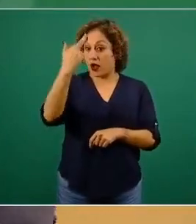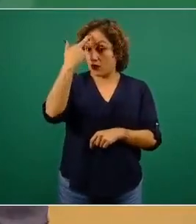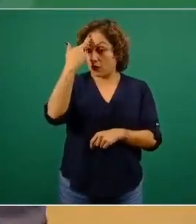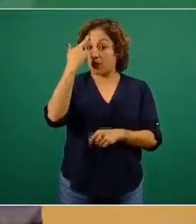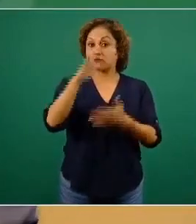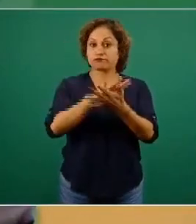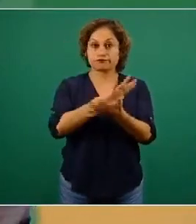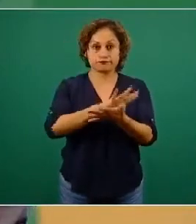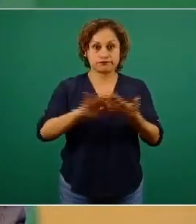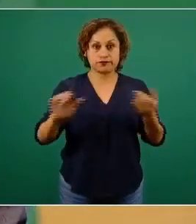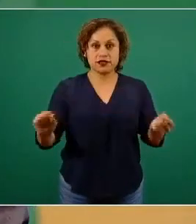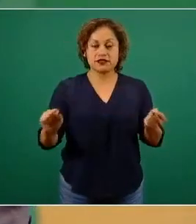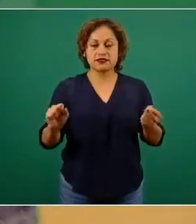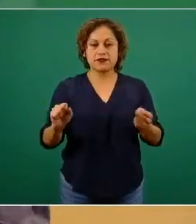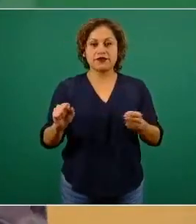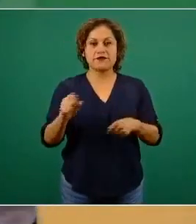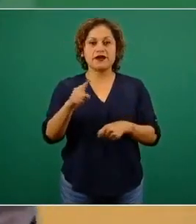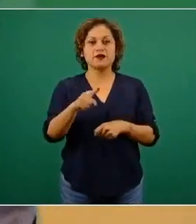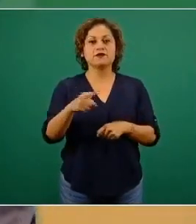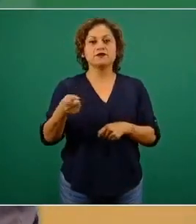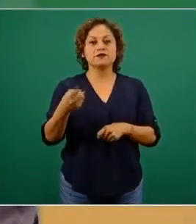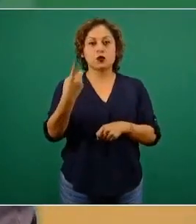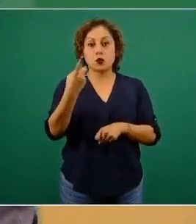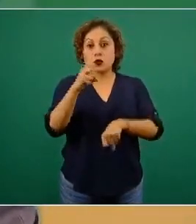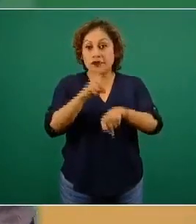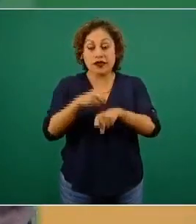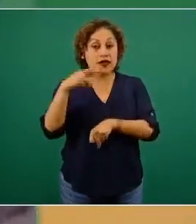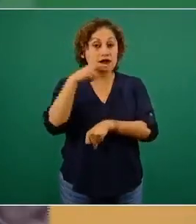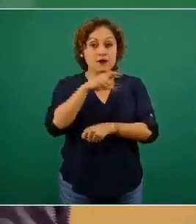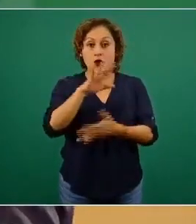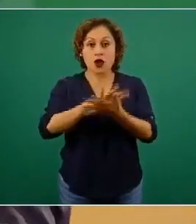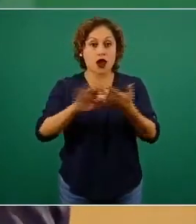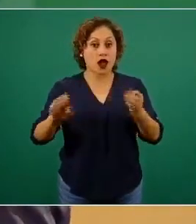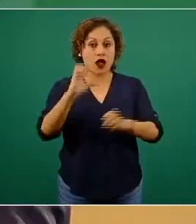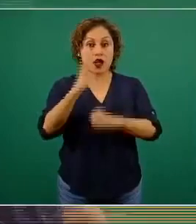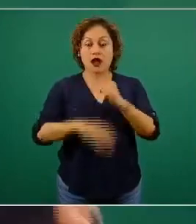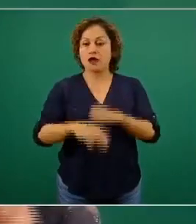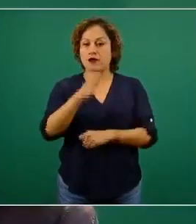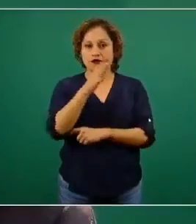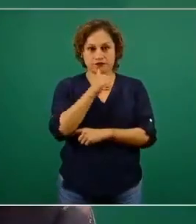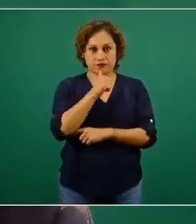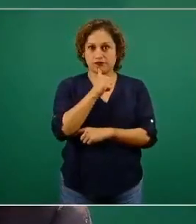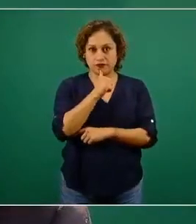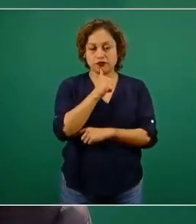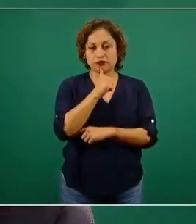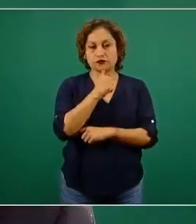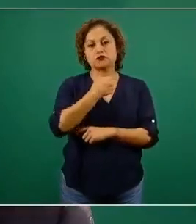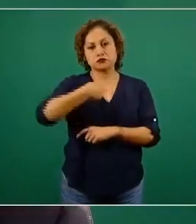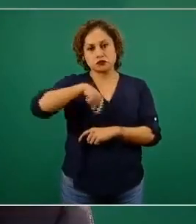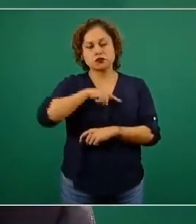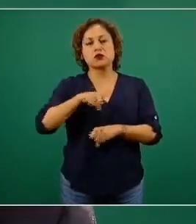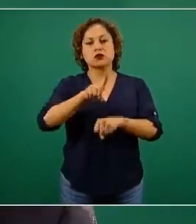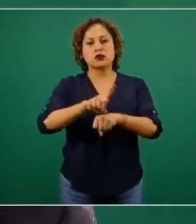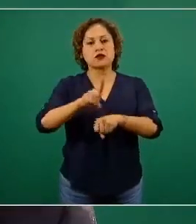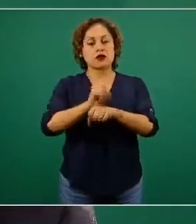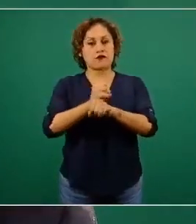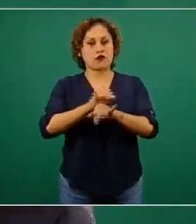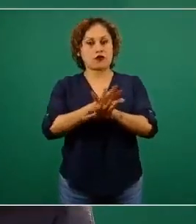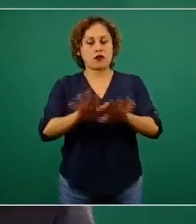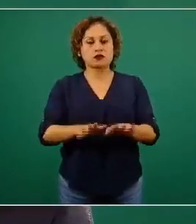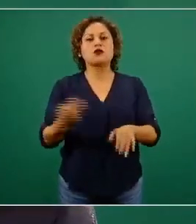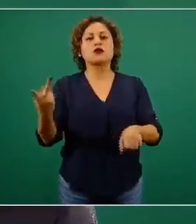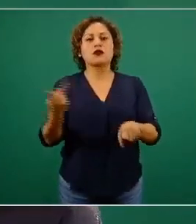Seguiremos durante varias semanas trabajando con la idea de que en el informe técnico presentaremos la realidad de la epidemia